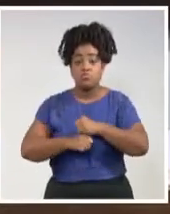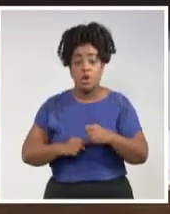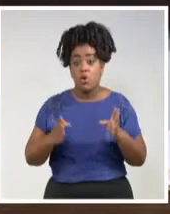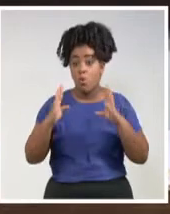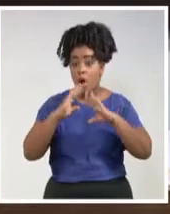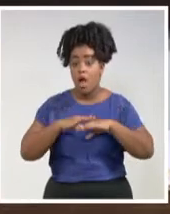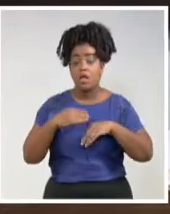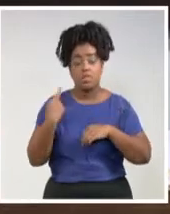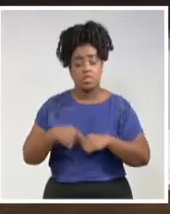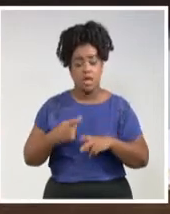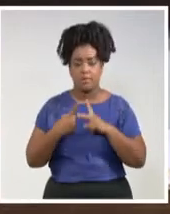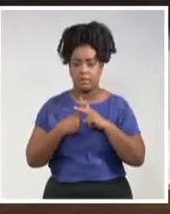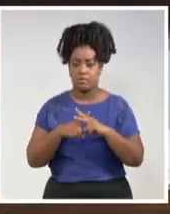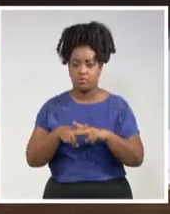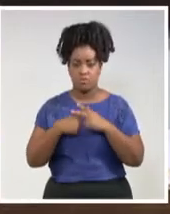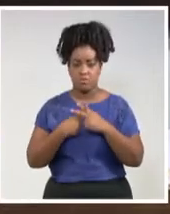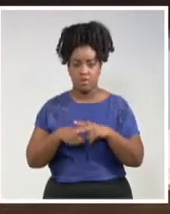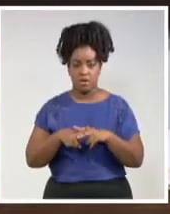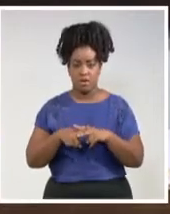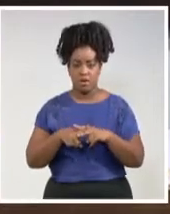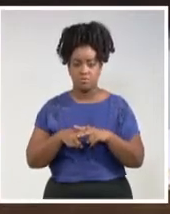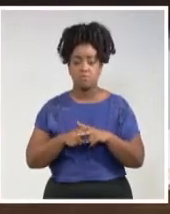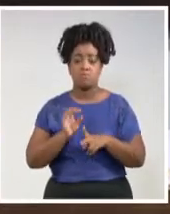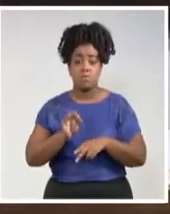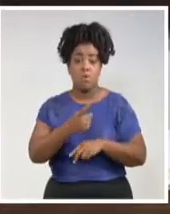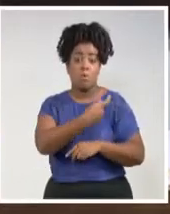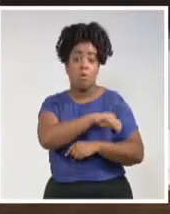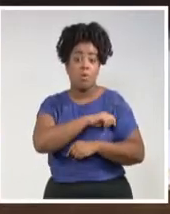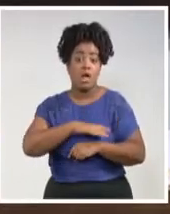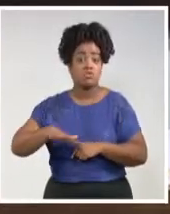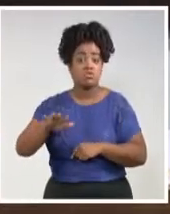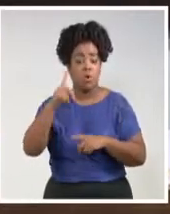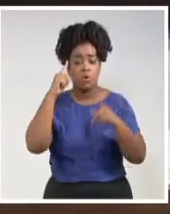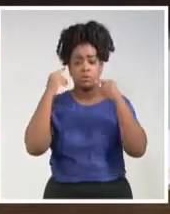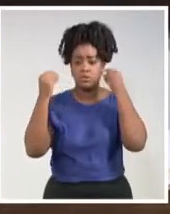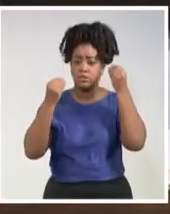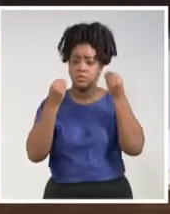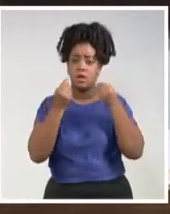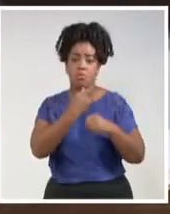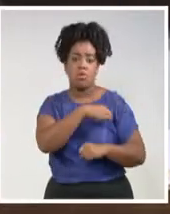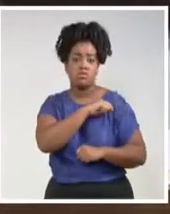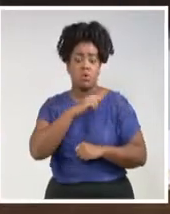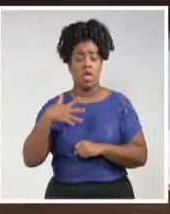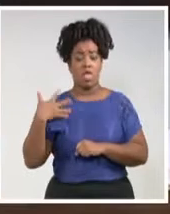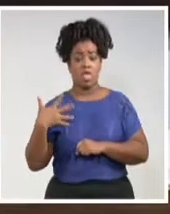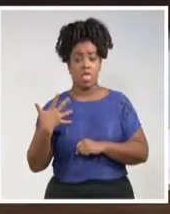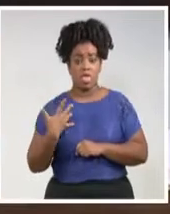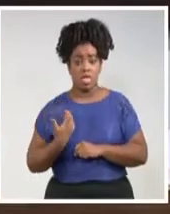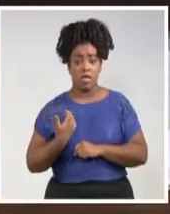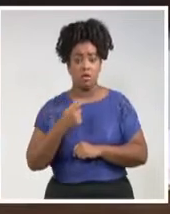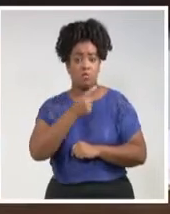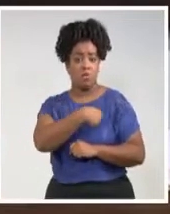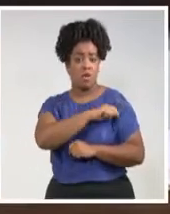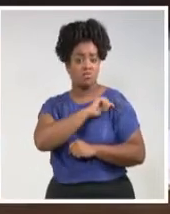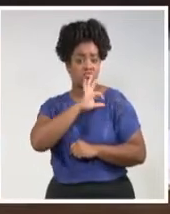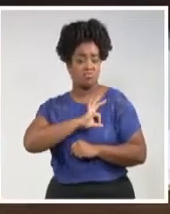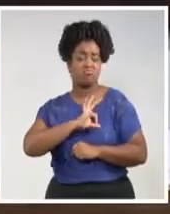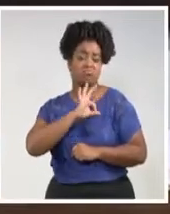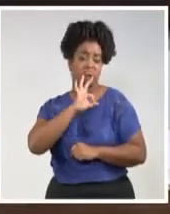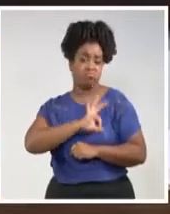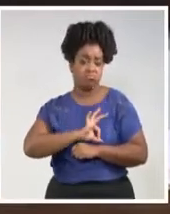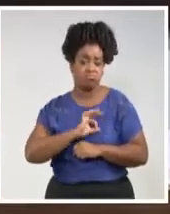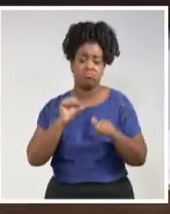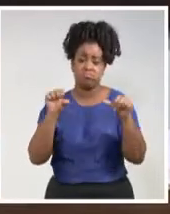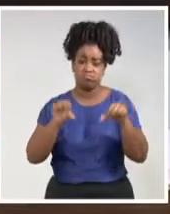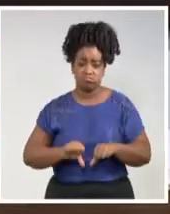un territorio. Pero esto son inquietudes de la población, reclamaciones de la población, insatisfacción de la población, que